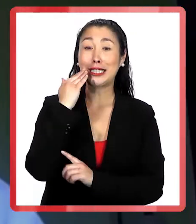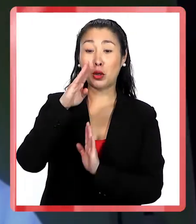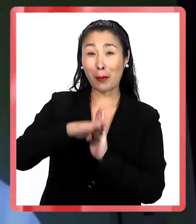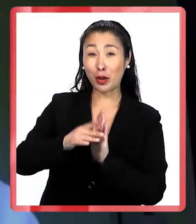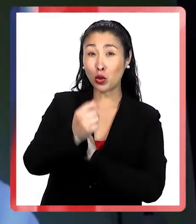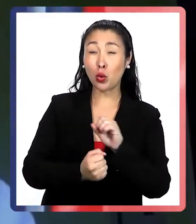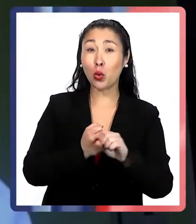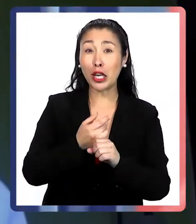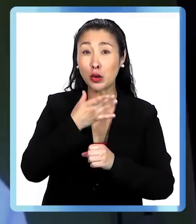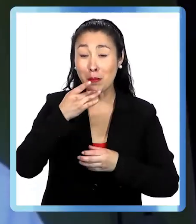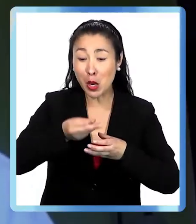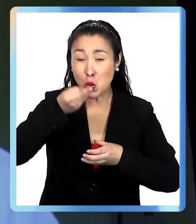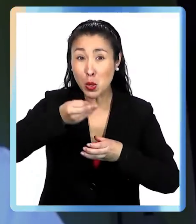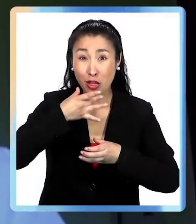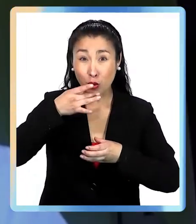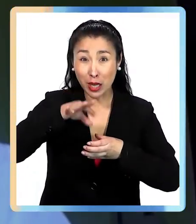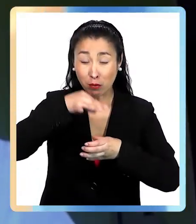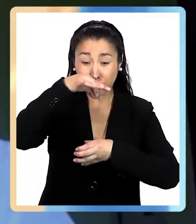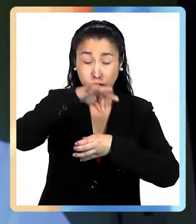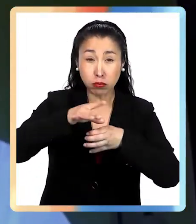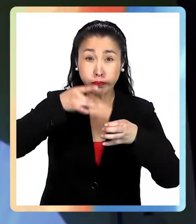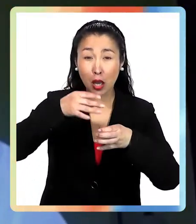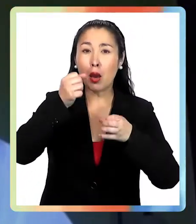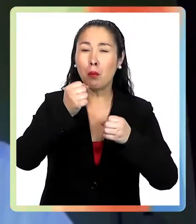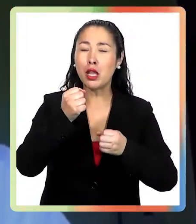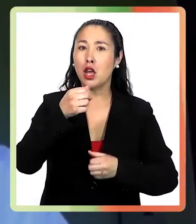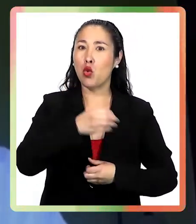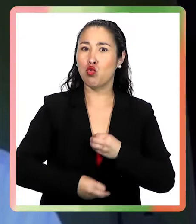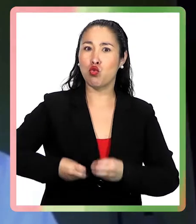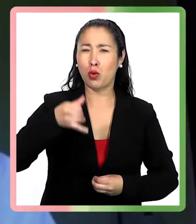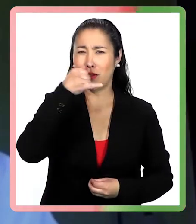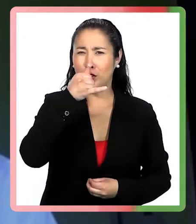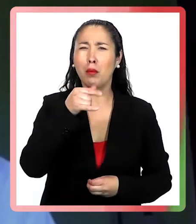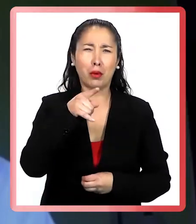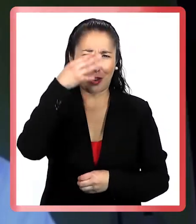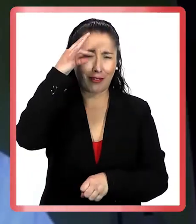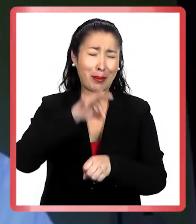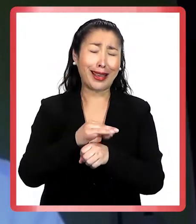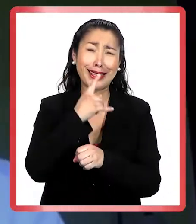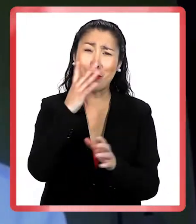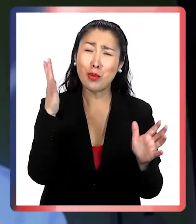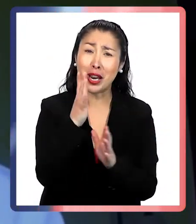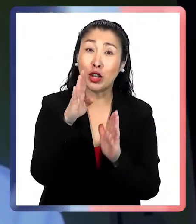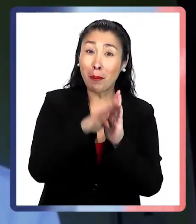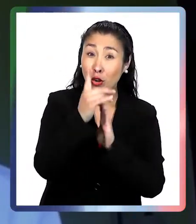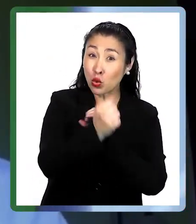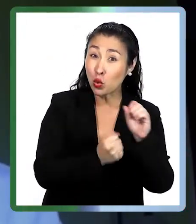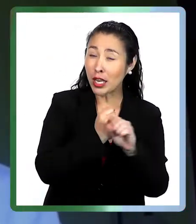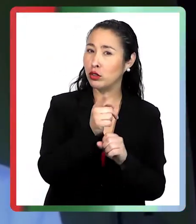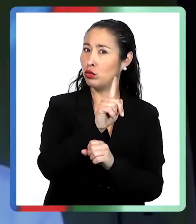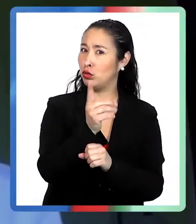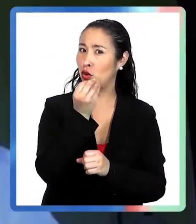si comen miel, les puede dar una infección por un microorganismo que se llama el clostridium botulino, que es gravísima. Por lo tanto,